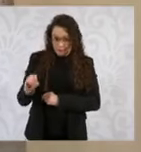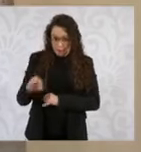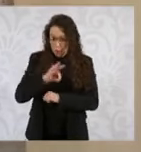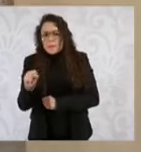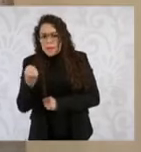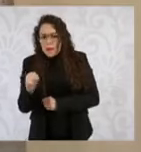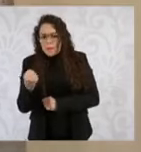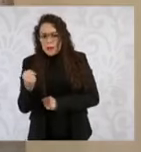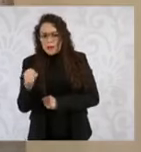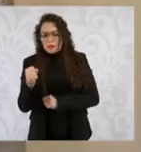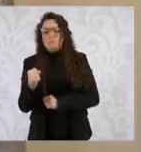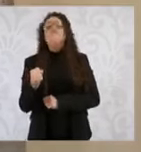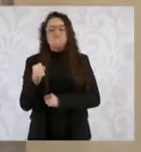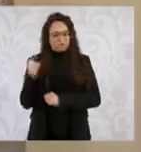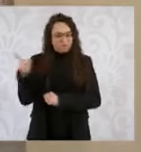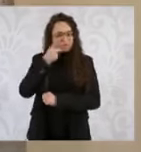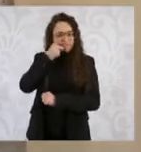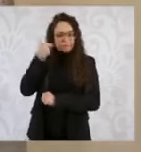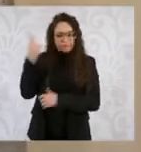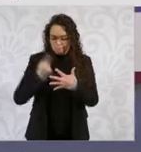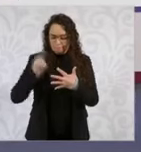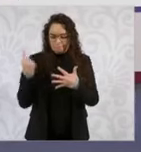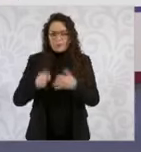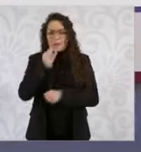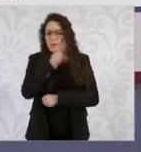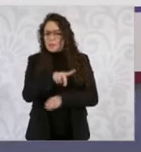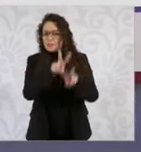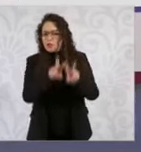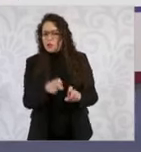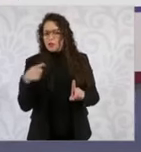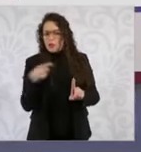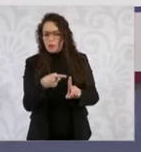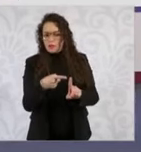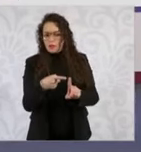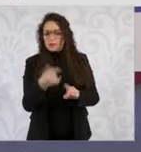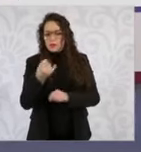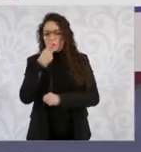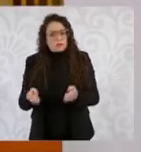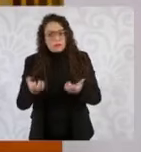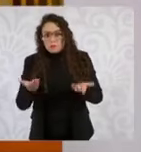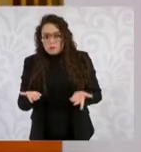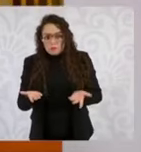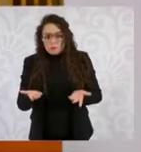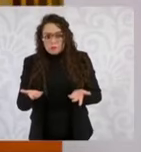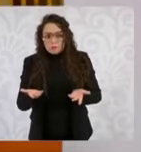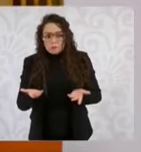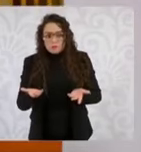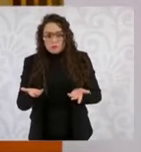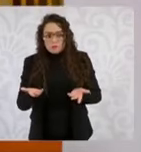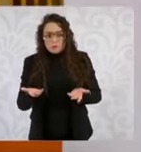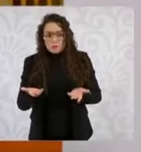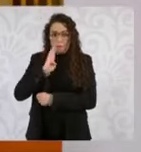de septiembre hizo una serie de declaraciones sobre este tema y entre otras dijo dónde están los recursos, porque si son de